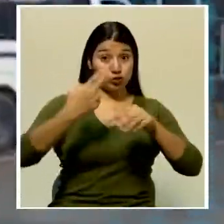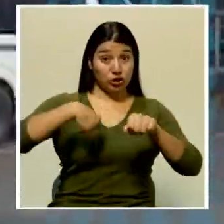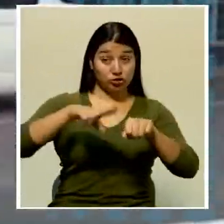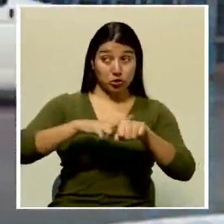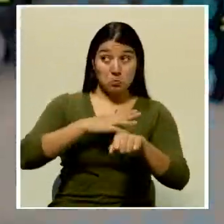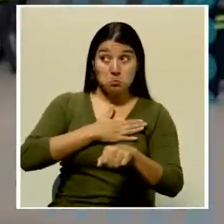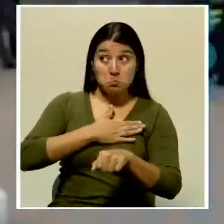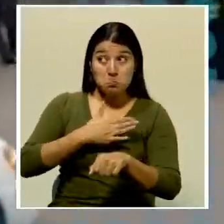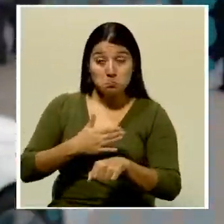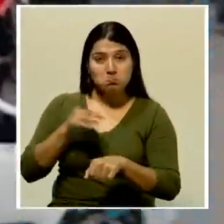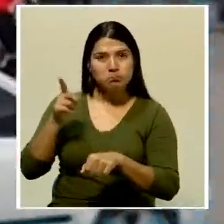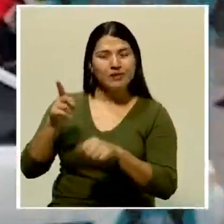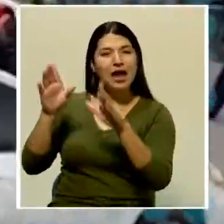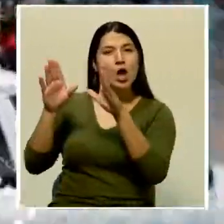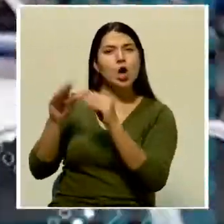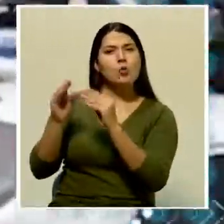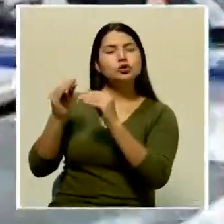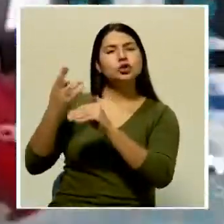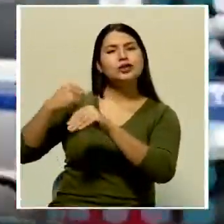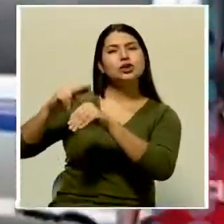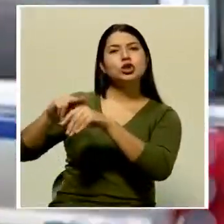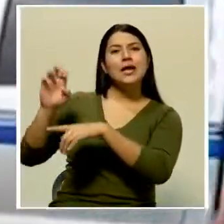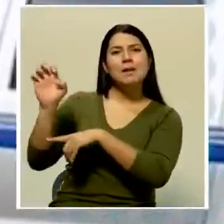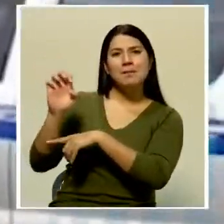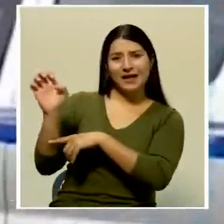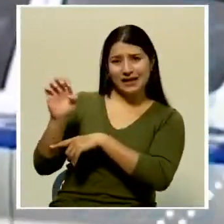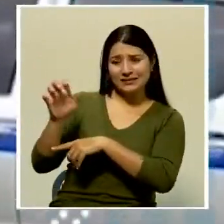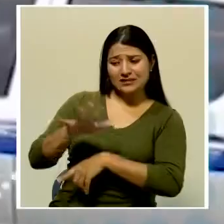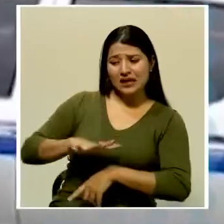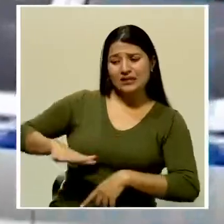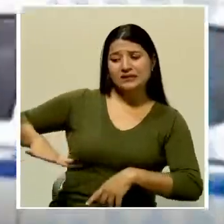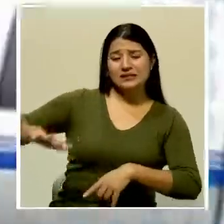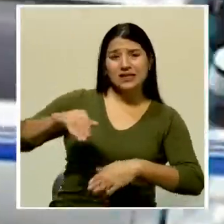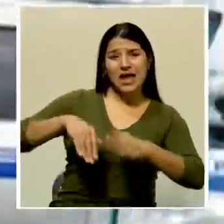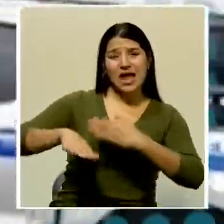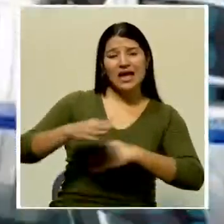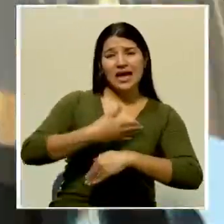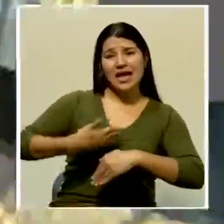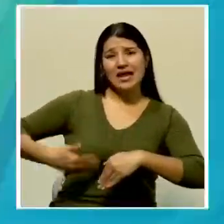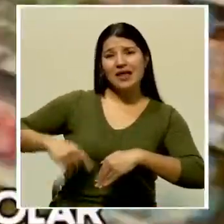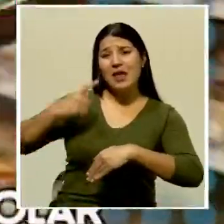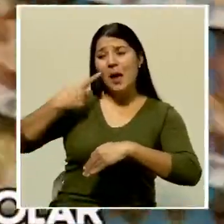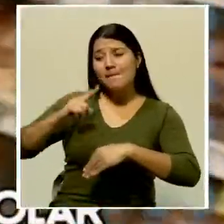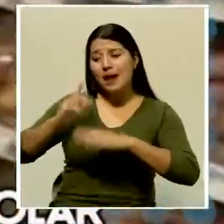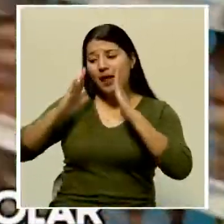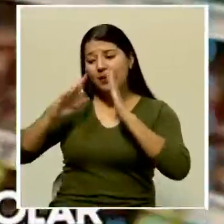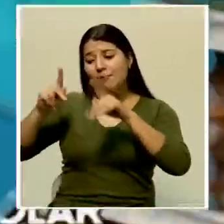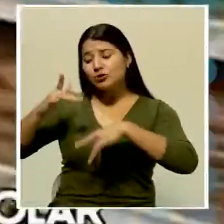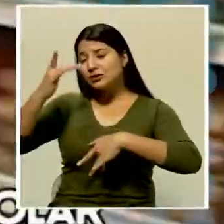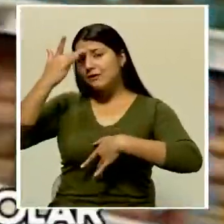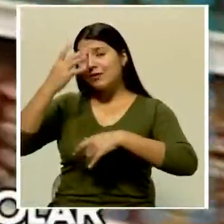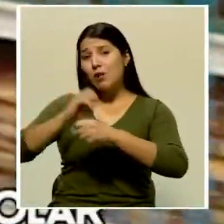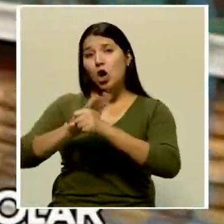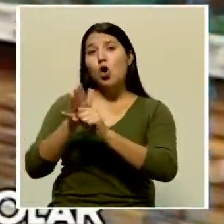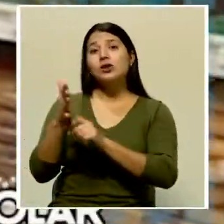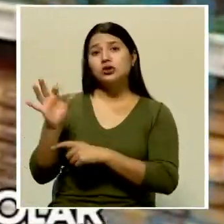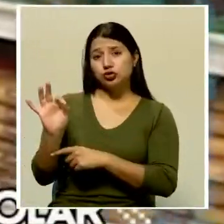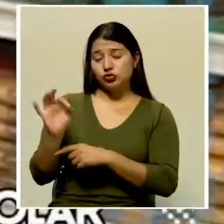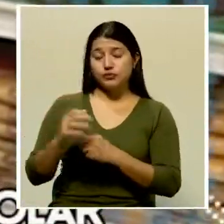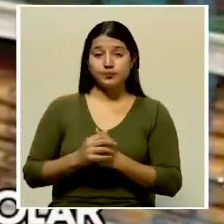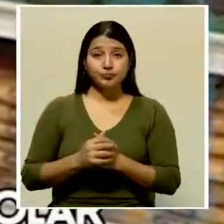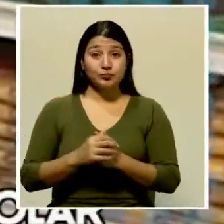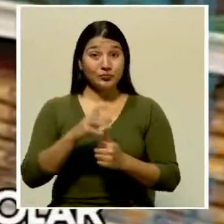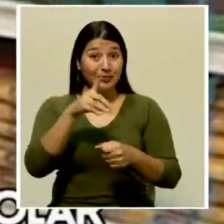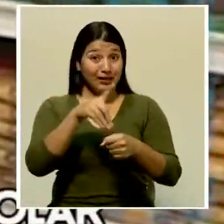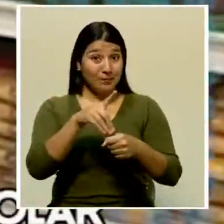Nacional de Emergencias el campus en Heredia para albergar migrantes con COVID-19. Los diputados analizarán